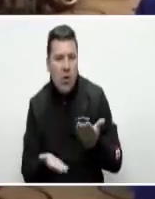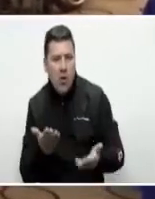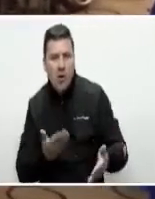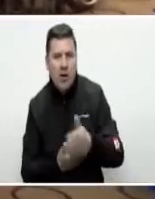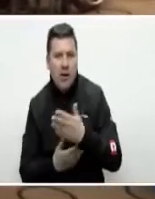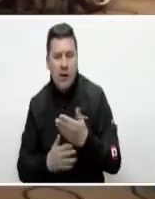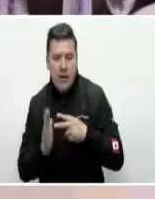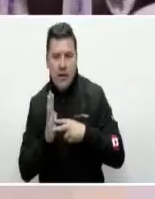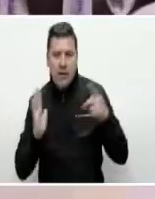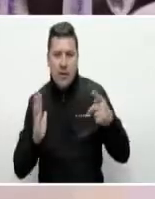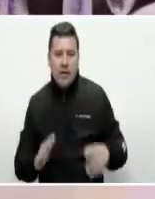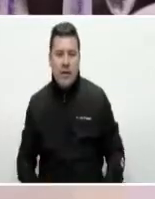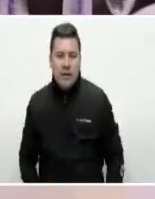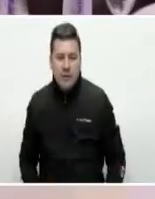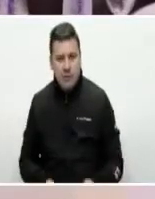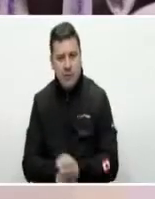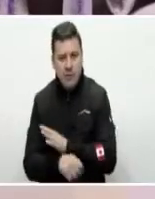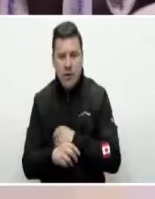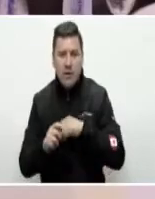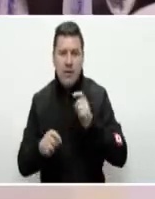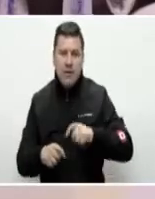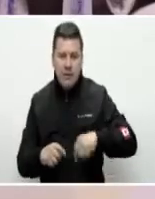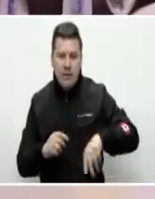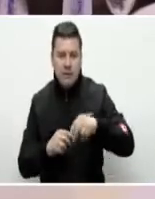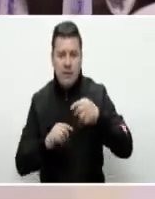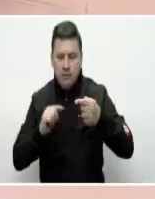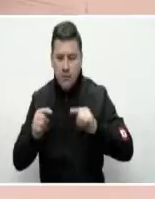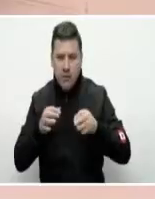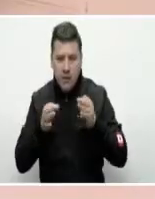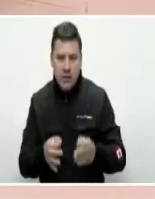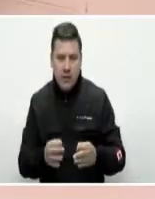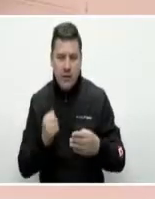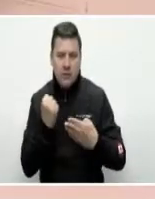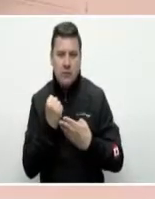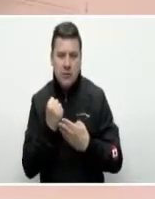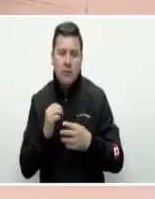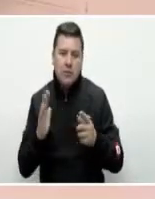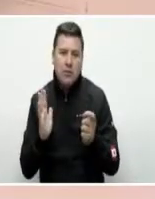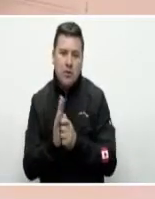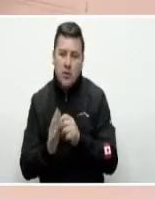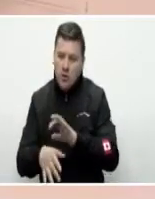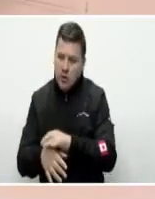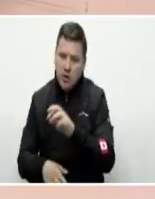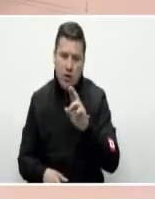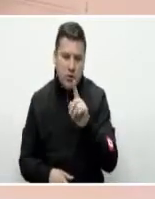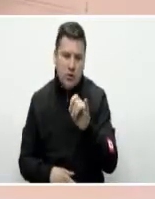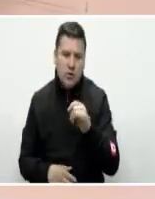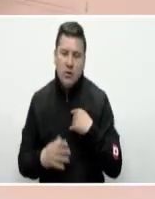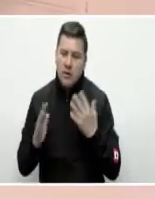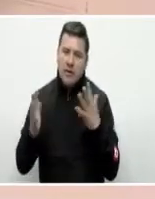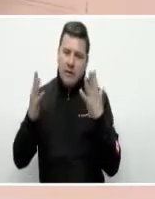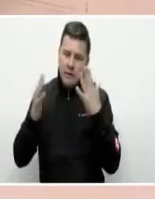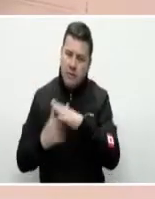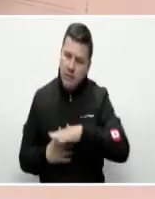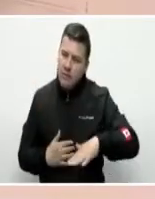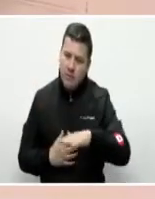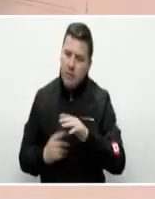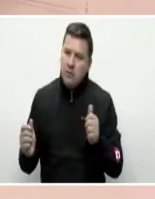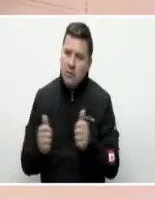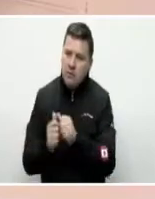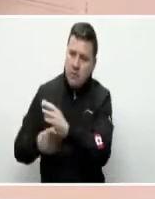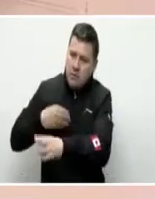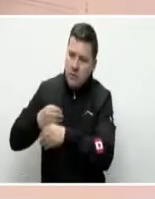solamente técnicas, sino emocionales, que requieren del talento humano que está formando el SENA. Por ello, doctora Rosario, celebro que se esté